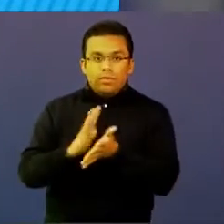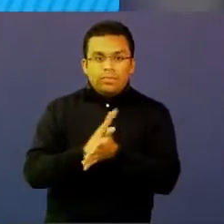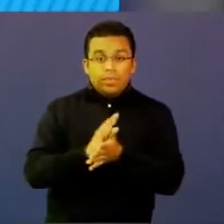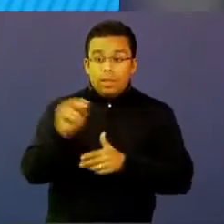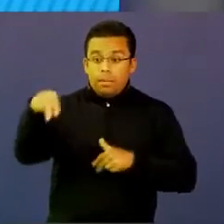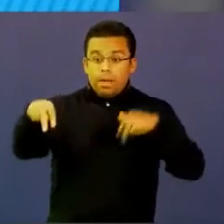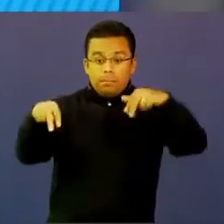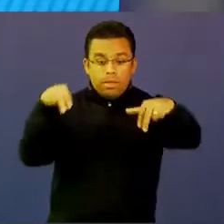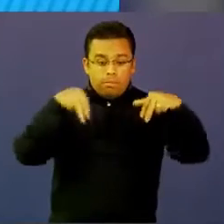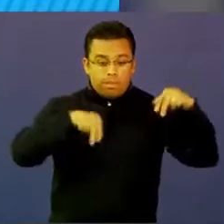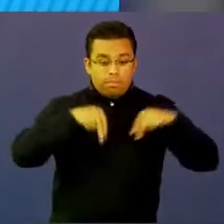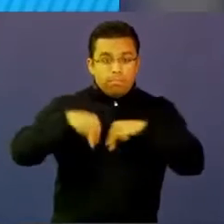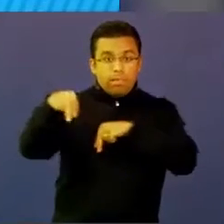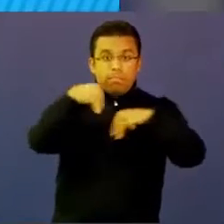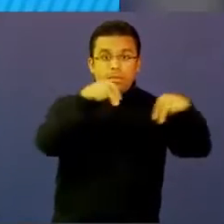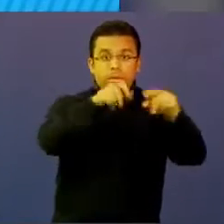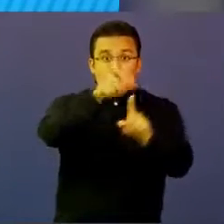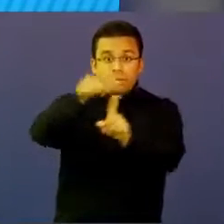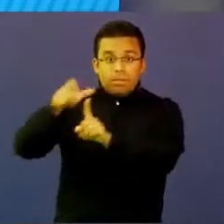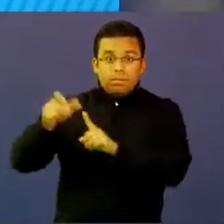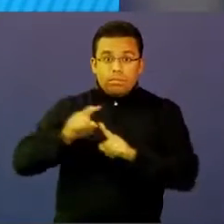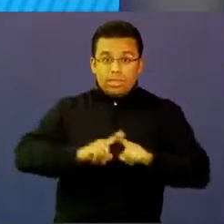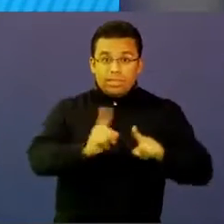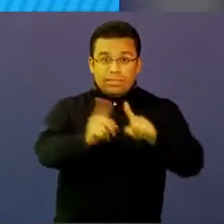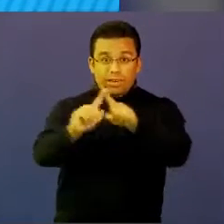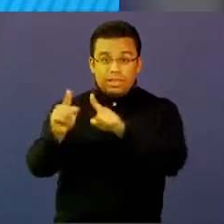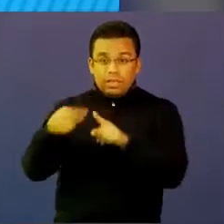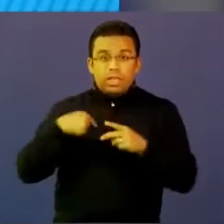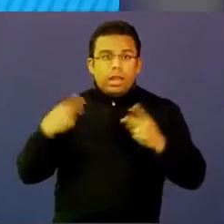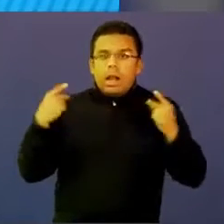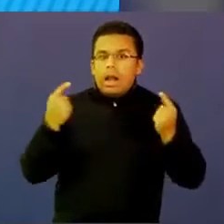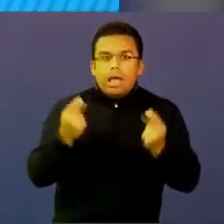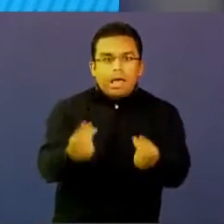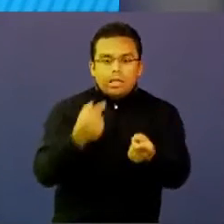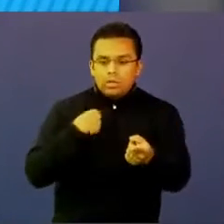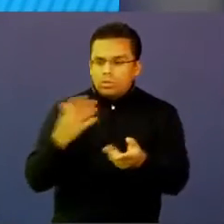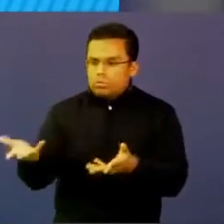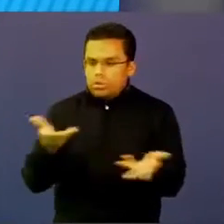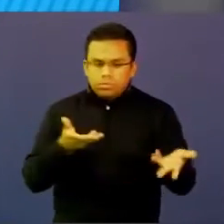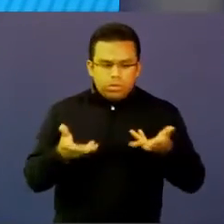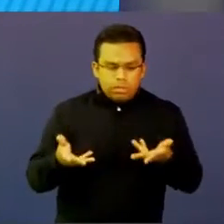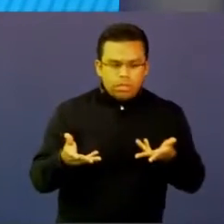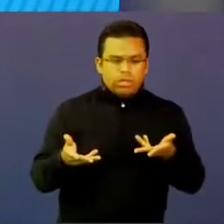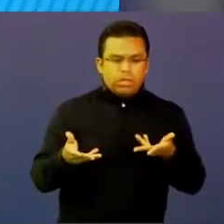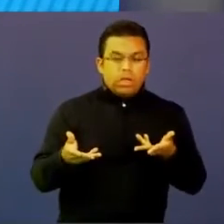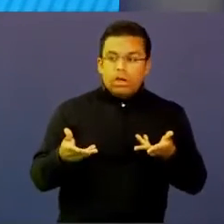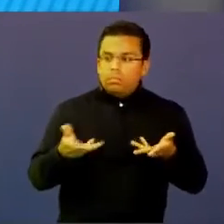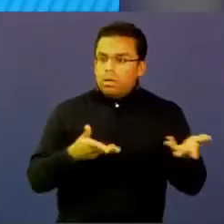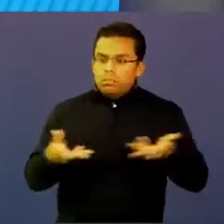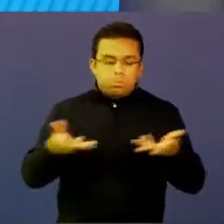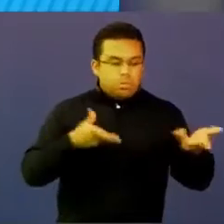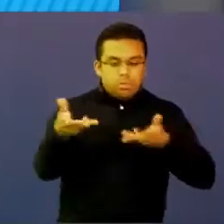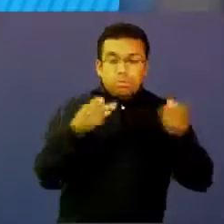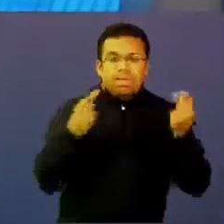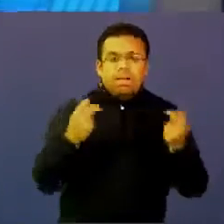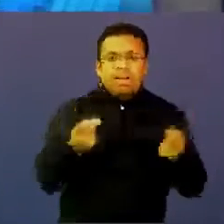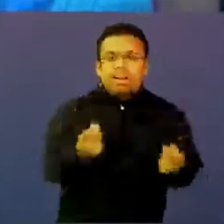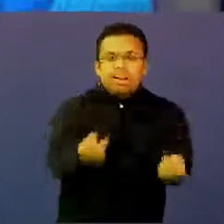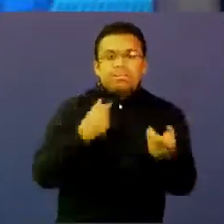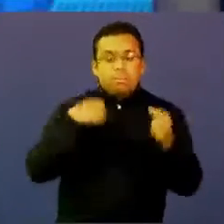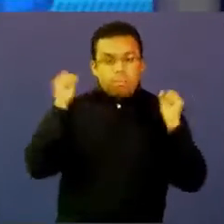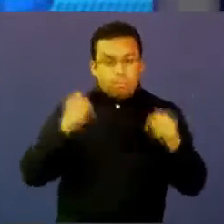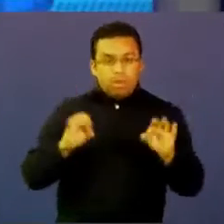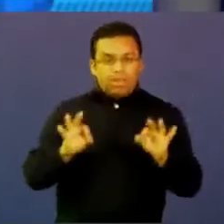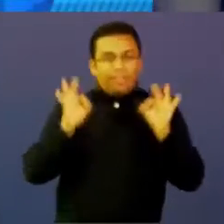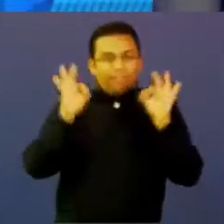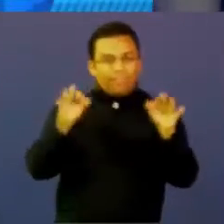somos capaces de acelerar la velocidad con que producimos modelos eficientes de enseñanza. Pues